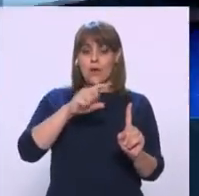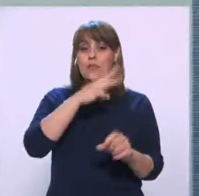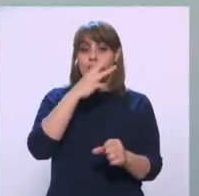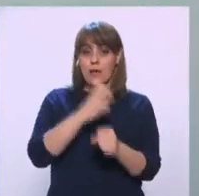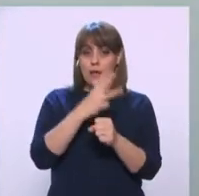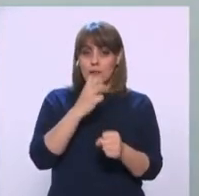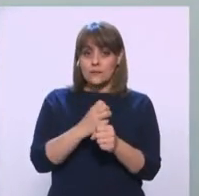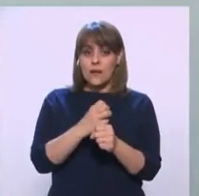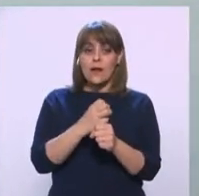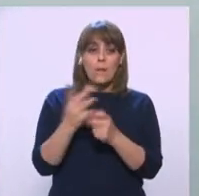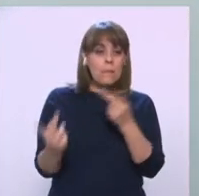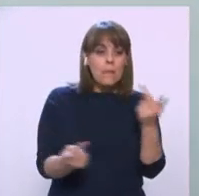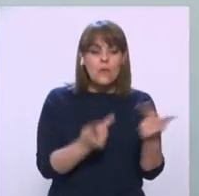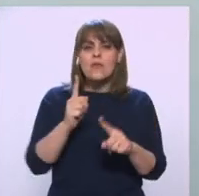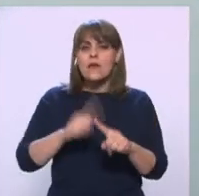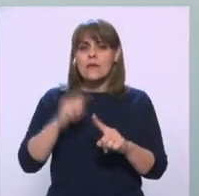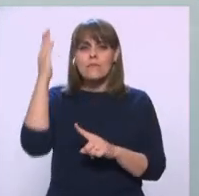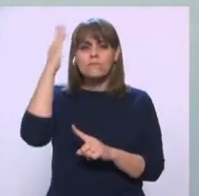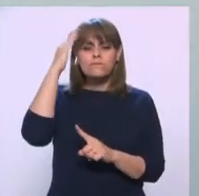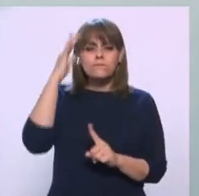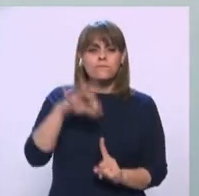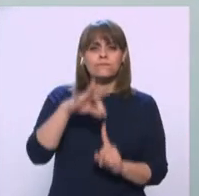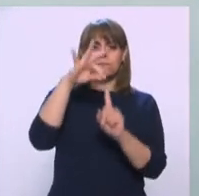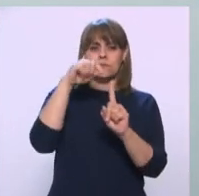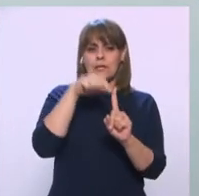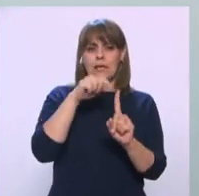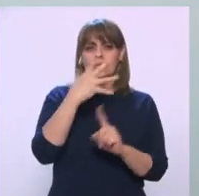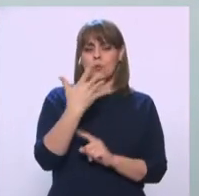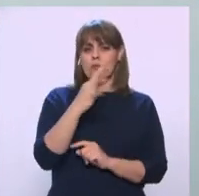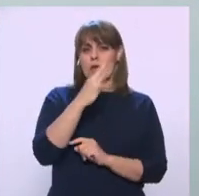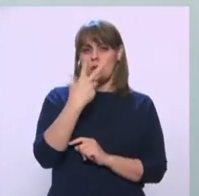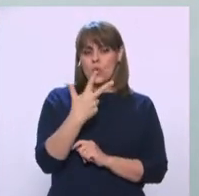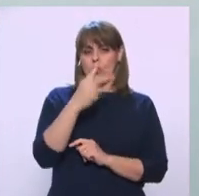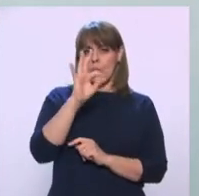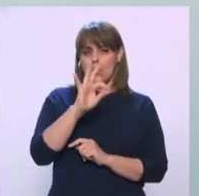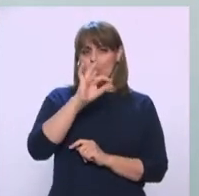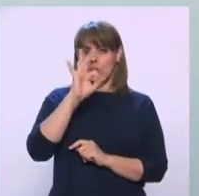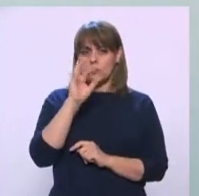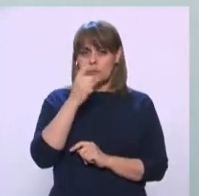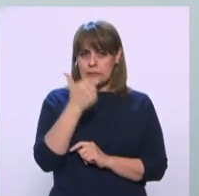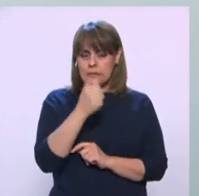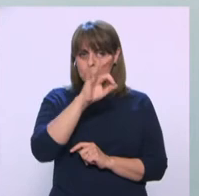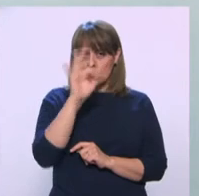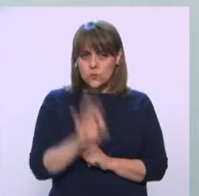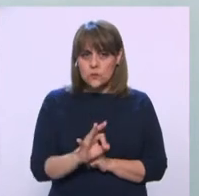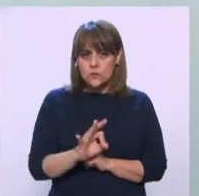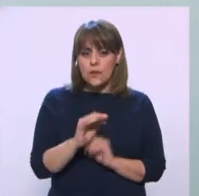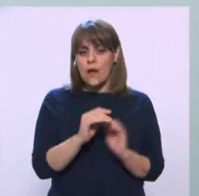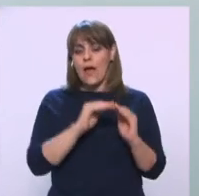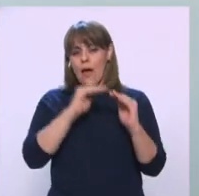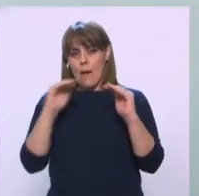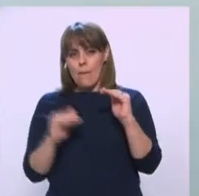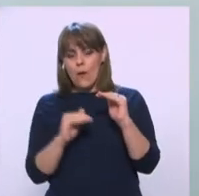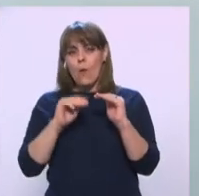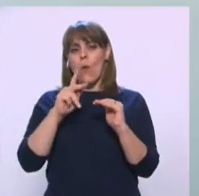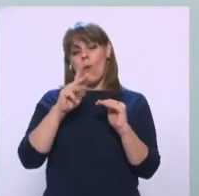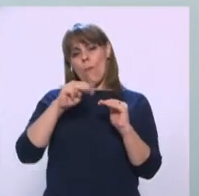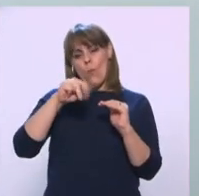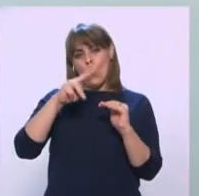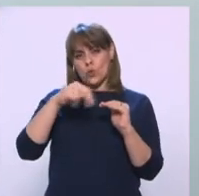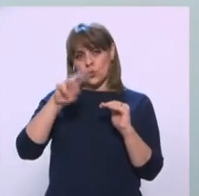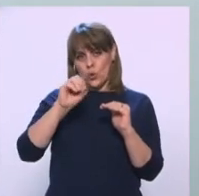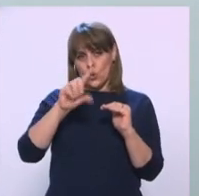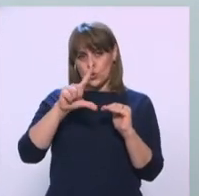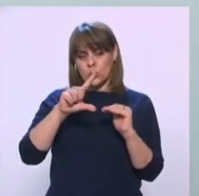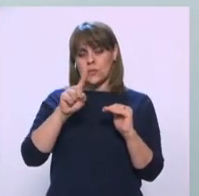Para definir a la dirigencia de Morena Y que obtuvo el 58.6% de las preferencias Sobre Porfirio Muñoz Ledo Que obtuvo un 41